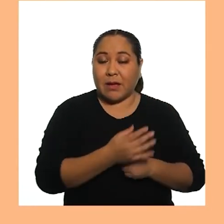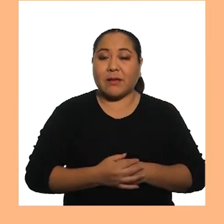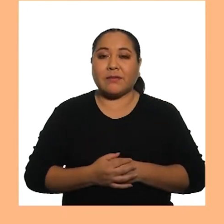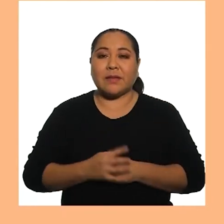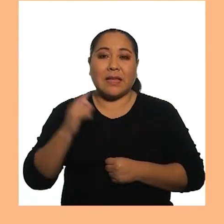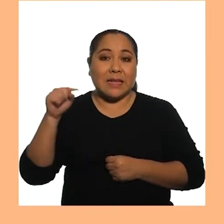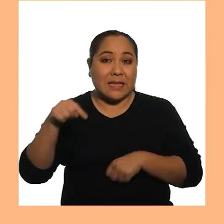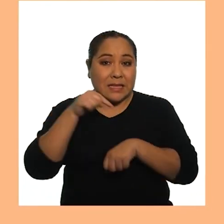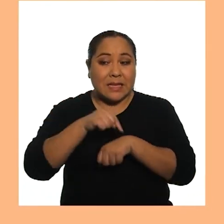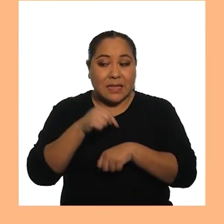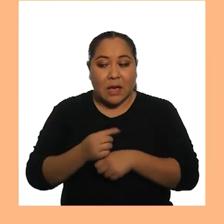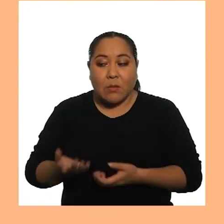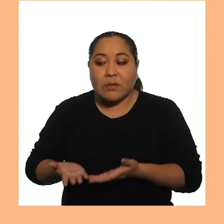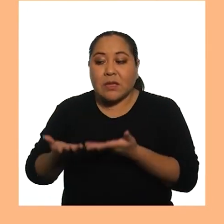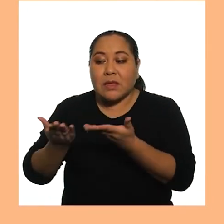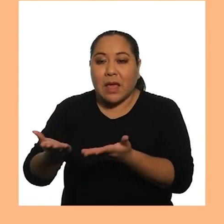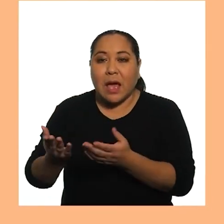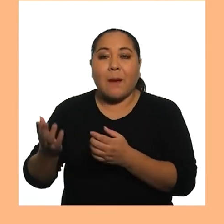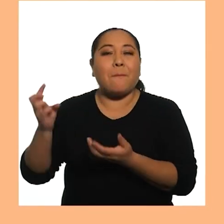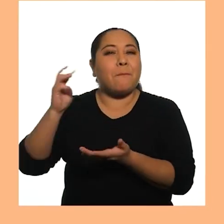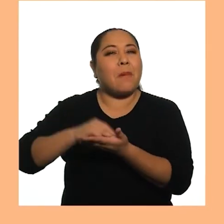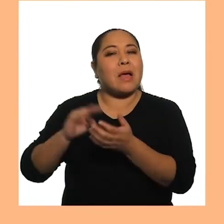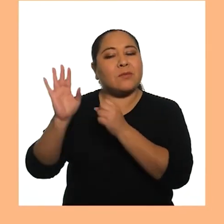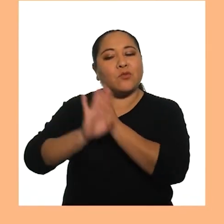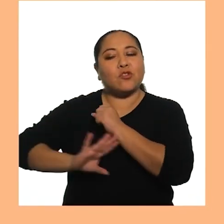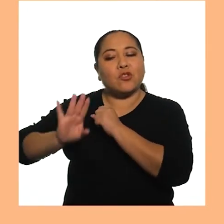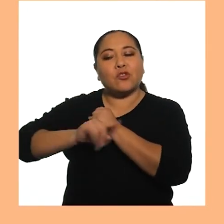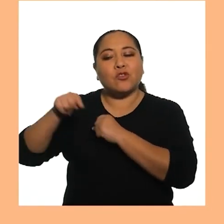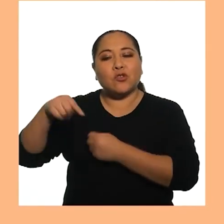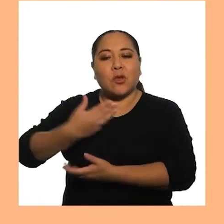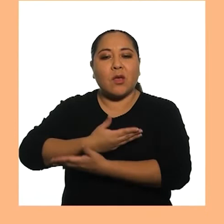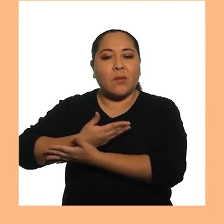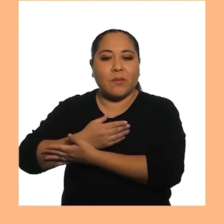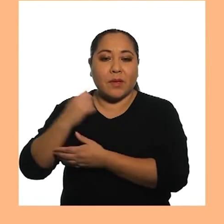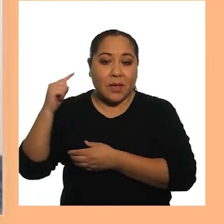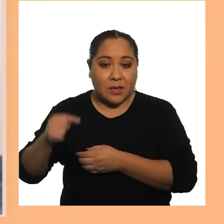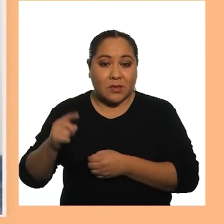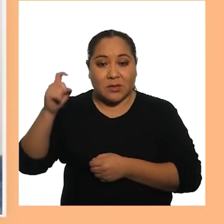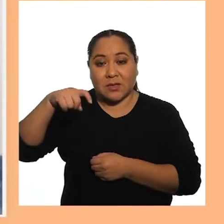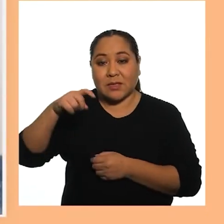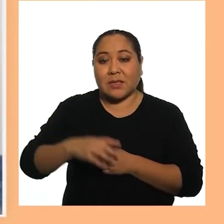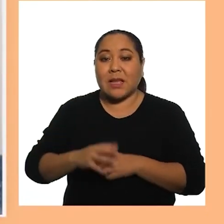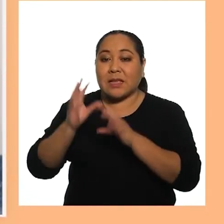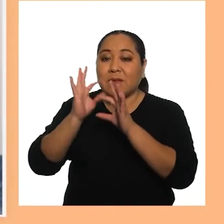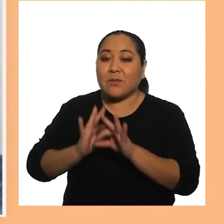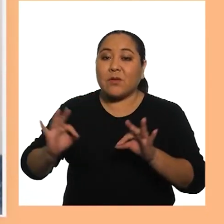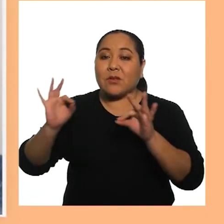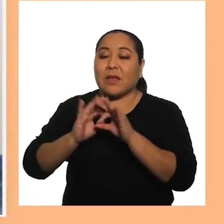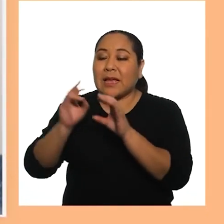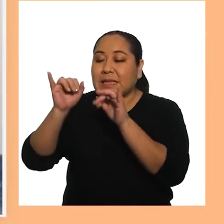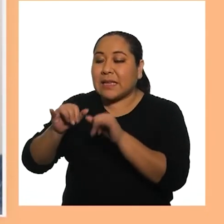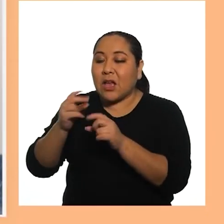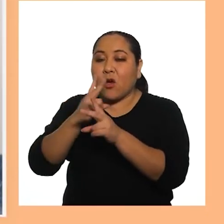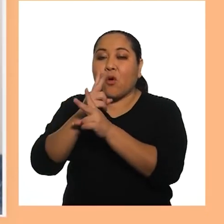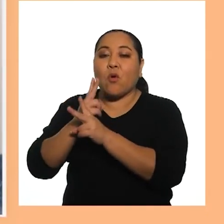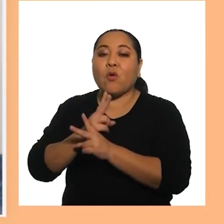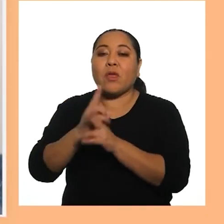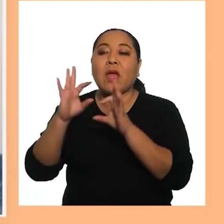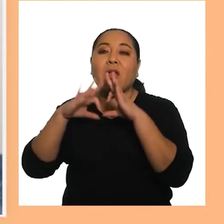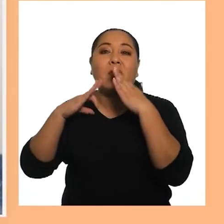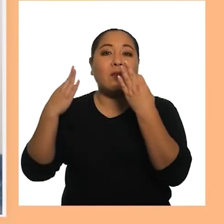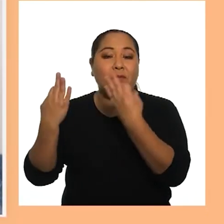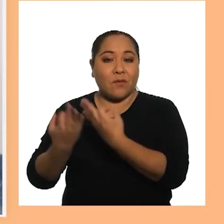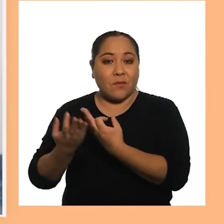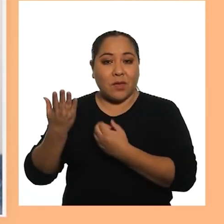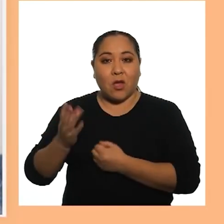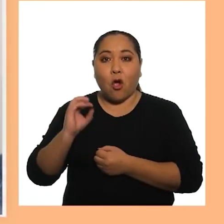En esta etapa Se debe brindar Mayor seguridad Al bebé Para ello Es importante Que se quede Bajo